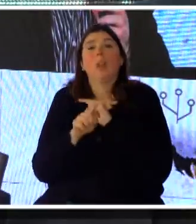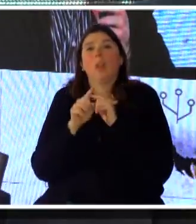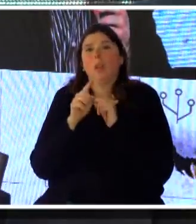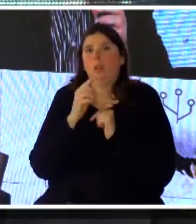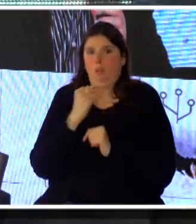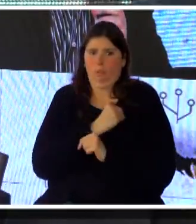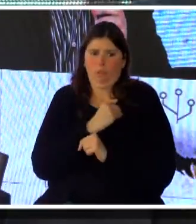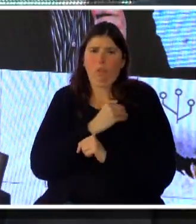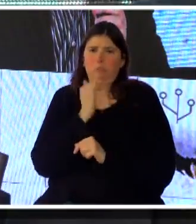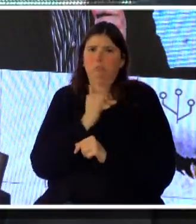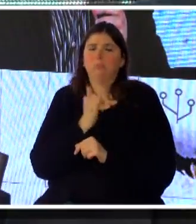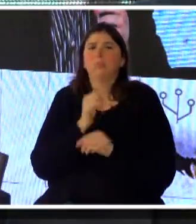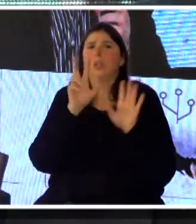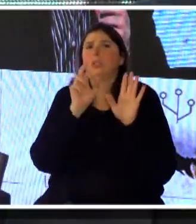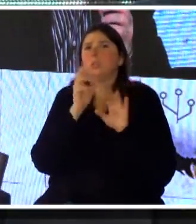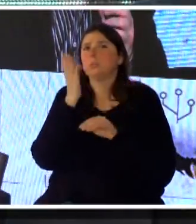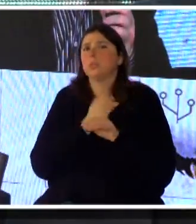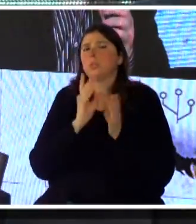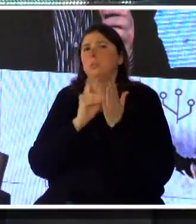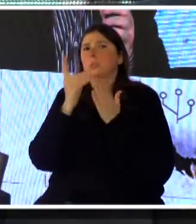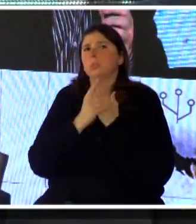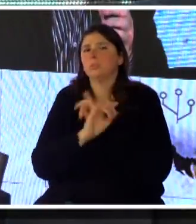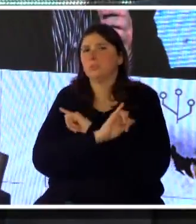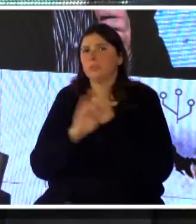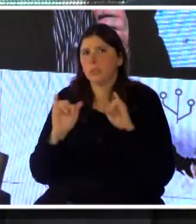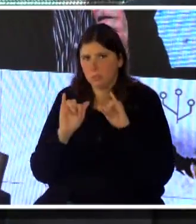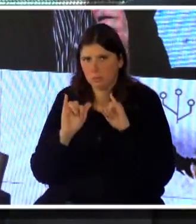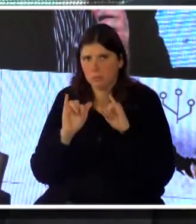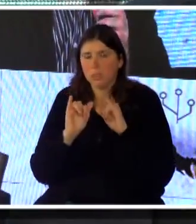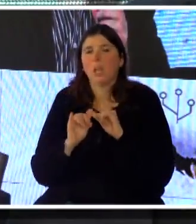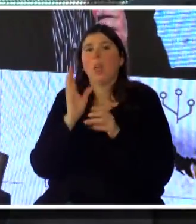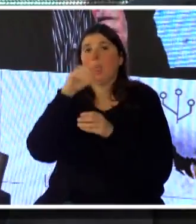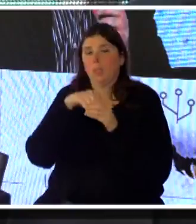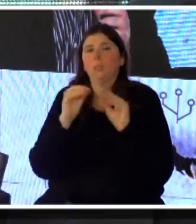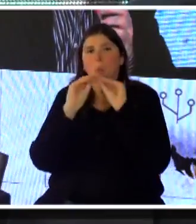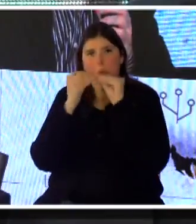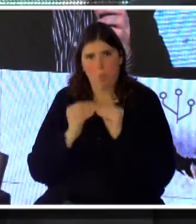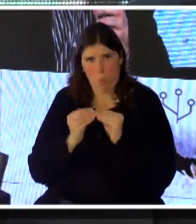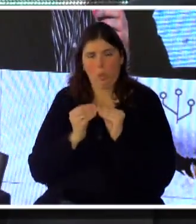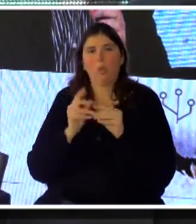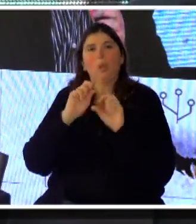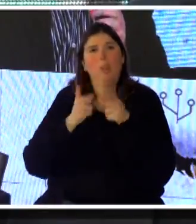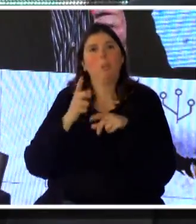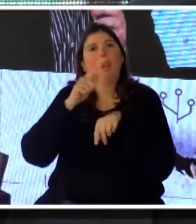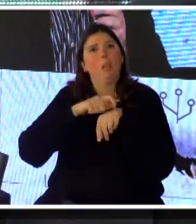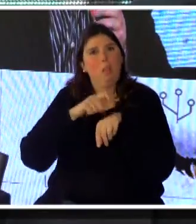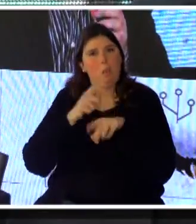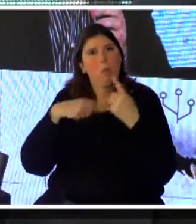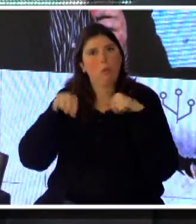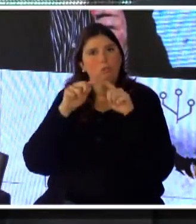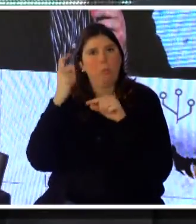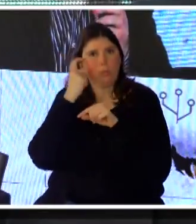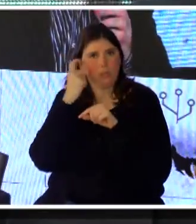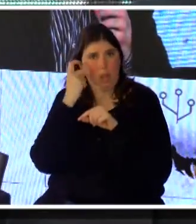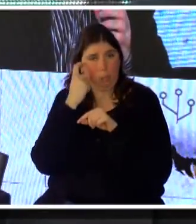80% de los proyectos terminen tanto dentro de los tiempos previstos como dentro del presupuesto previsto, lo cual es un tema que en general en las políticas